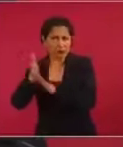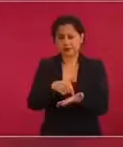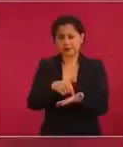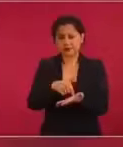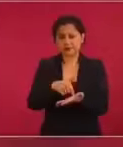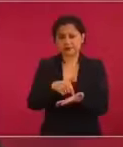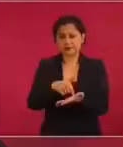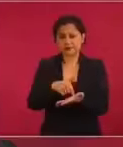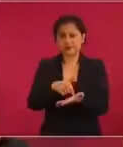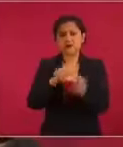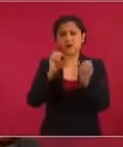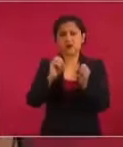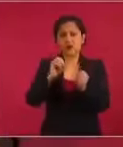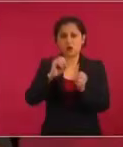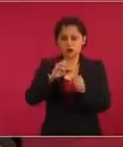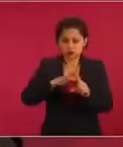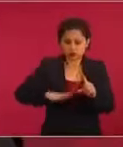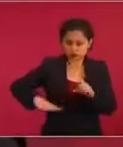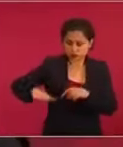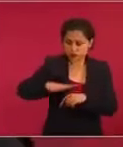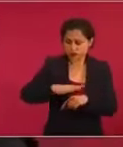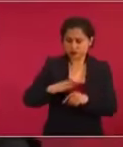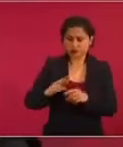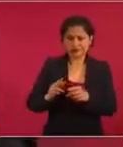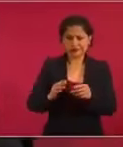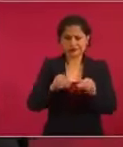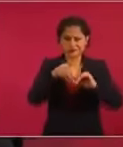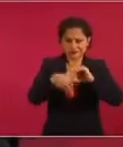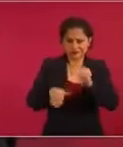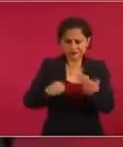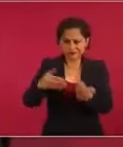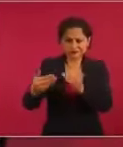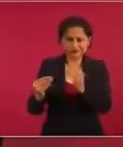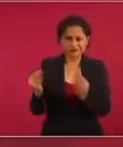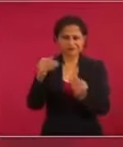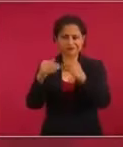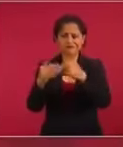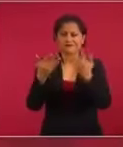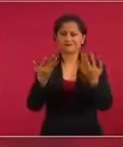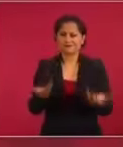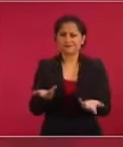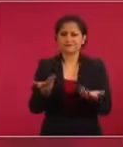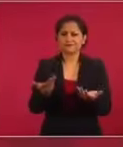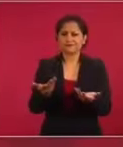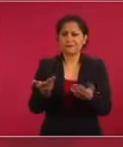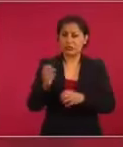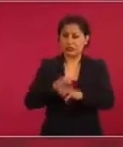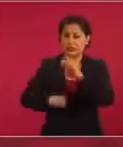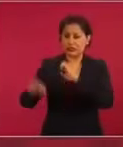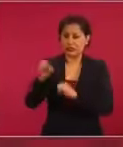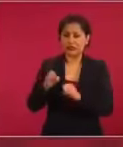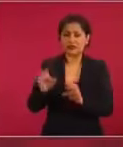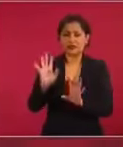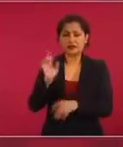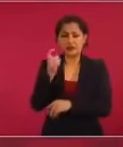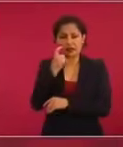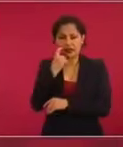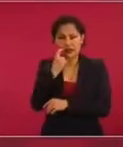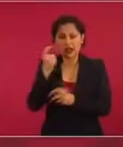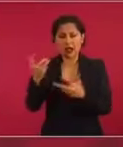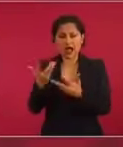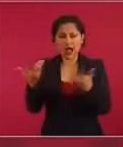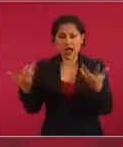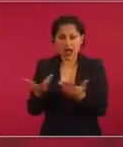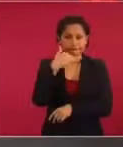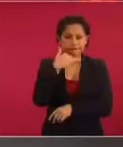y si lo hace el beneficiario va a